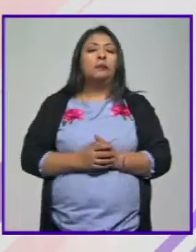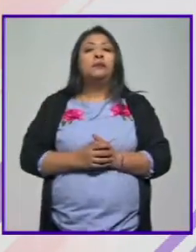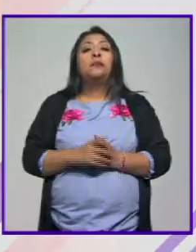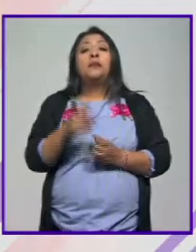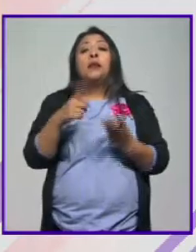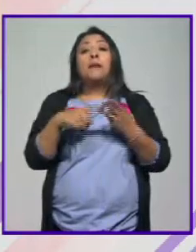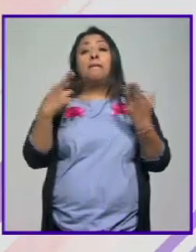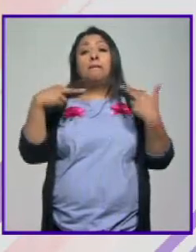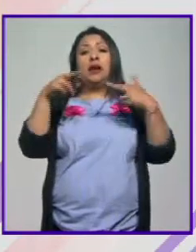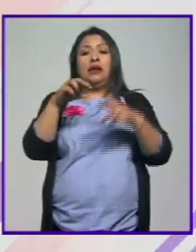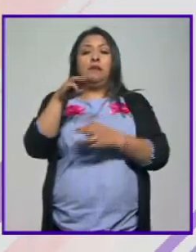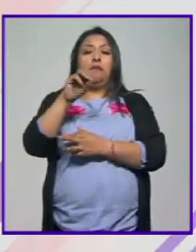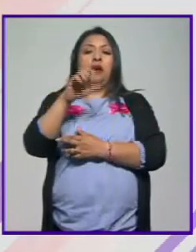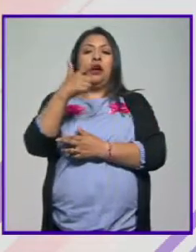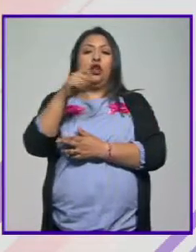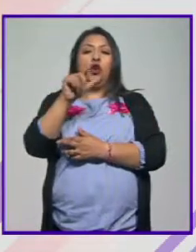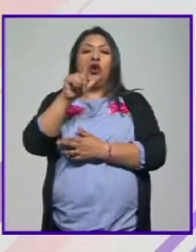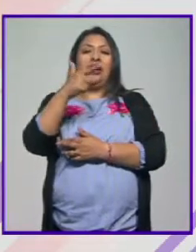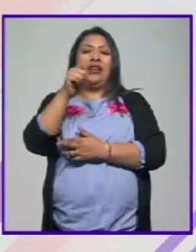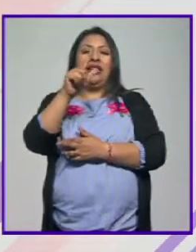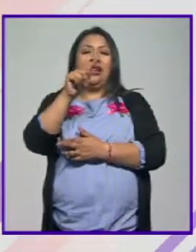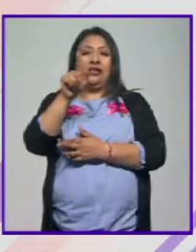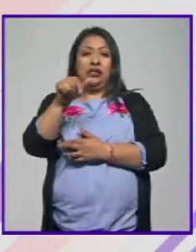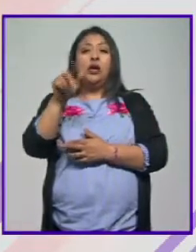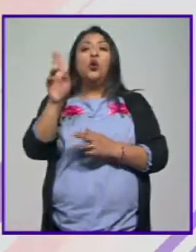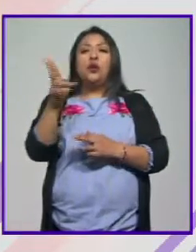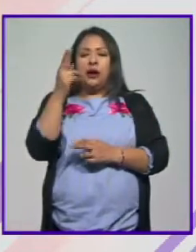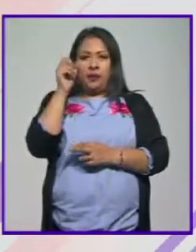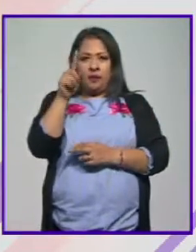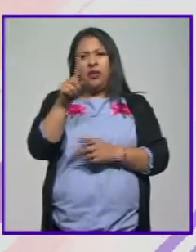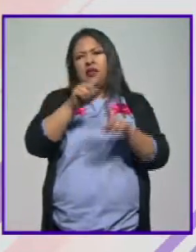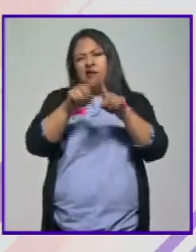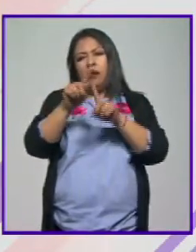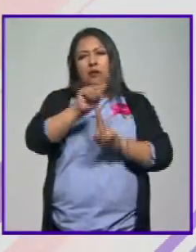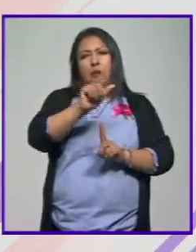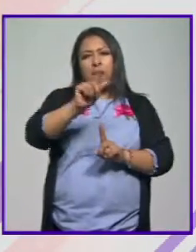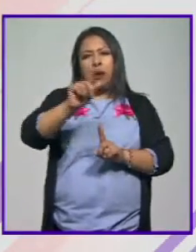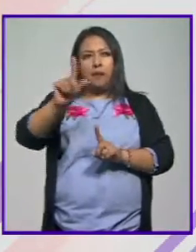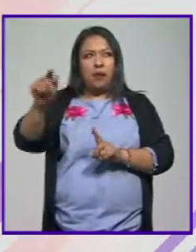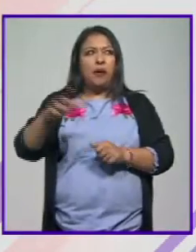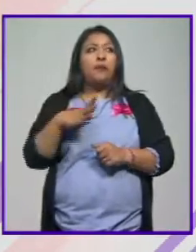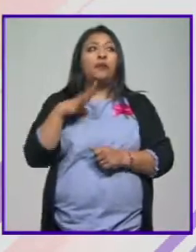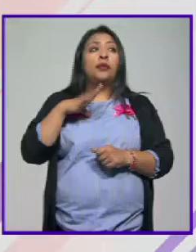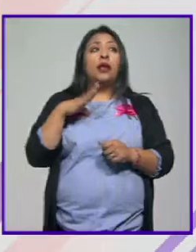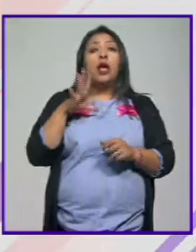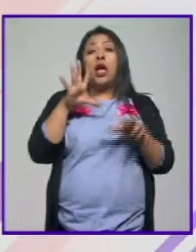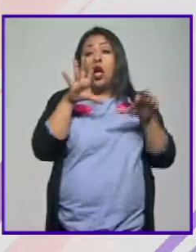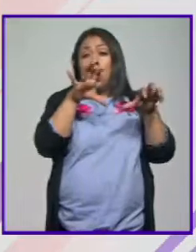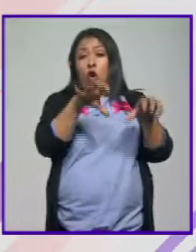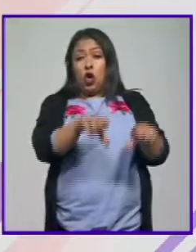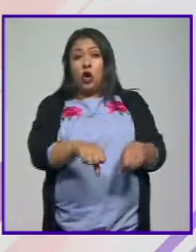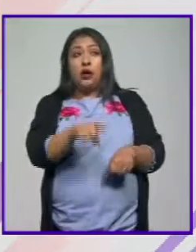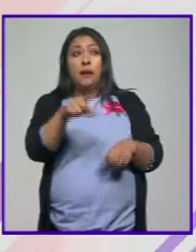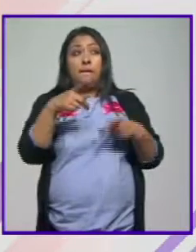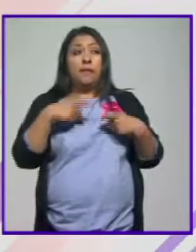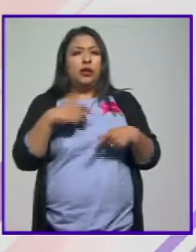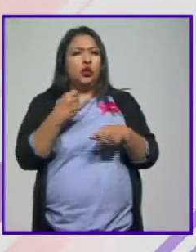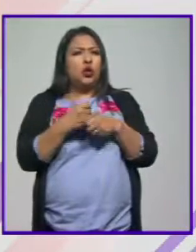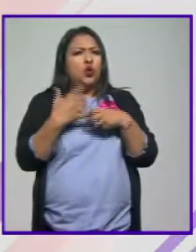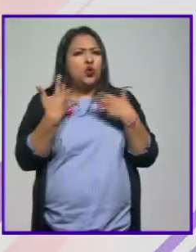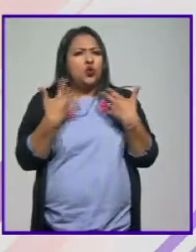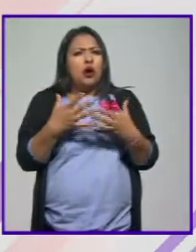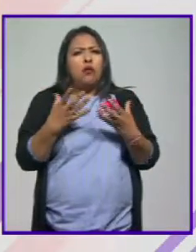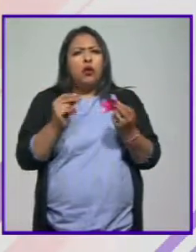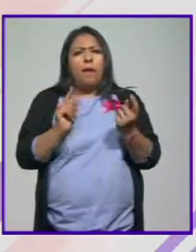la maestra Margot Glanz, también de la UNAM, entre otros destacados especialistas. Durante la colonia fue un personaje excesivamente